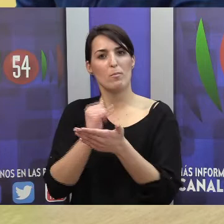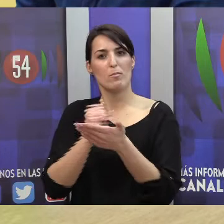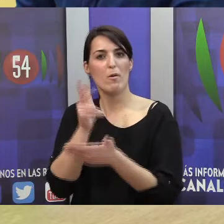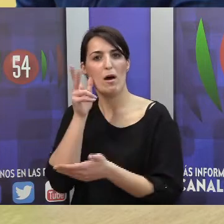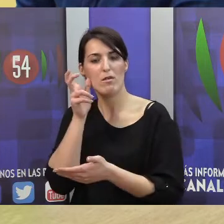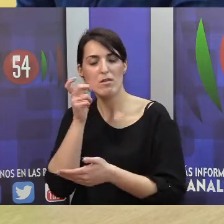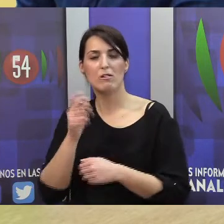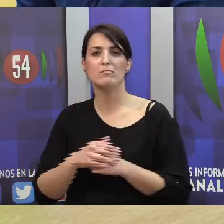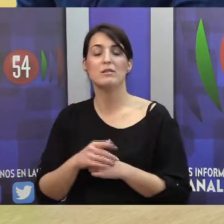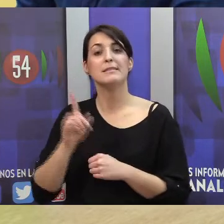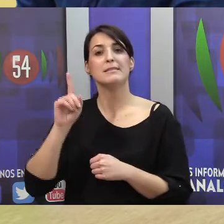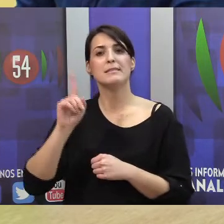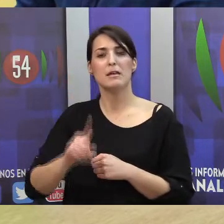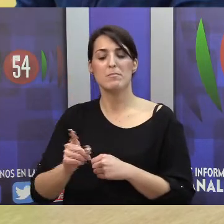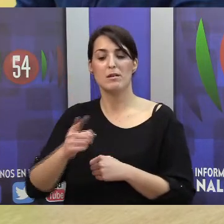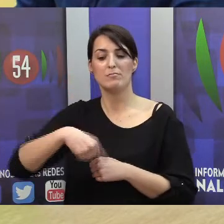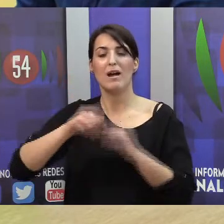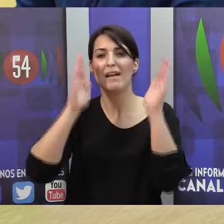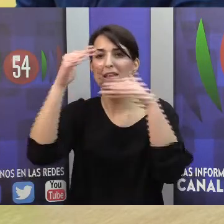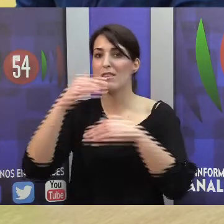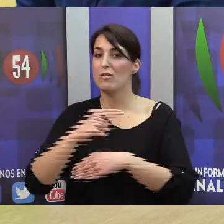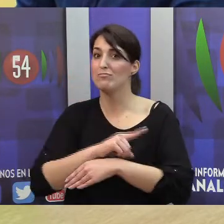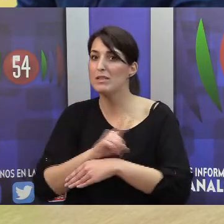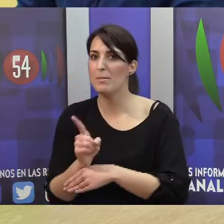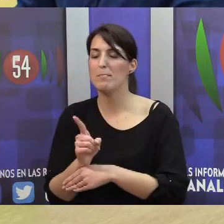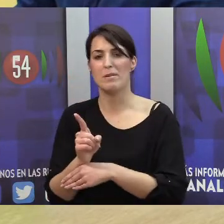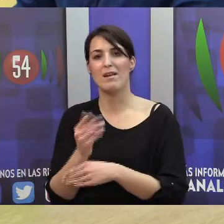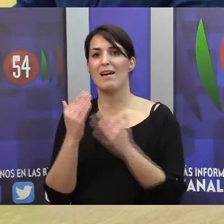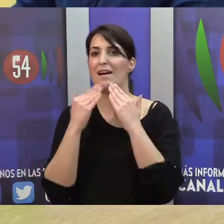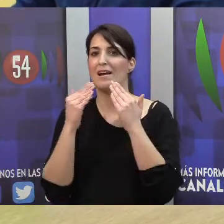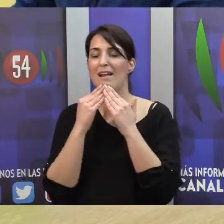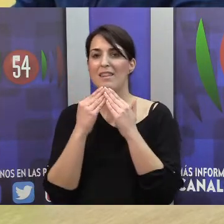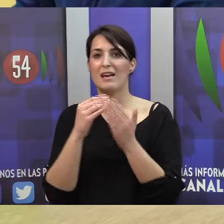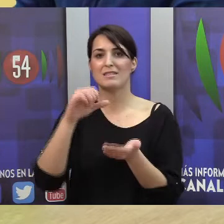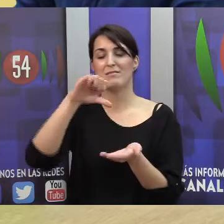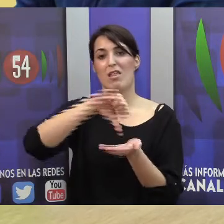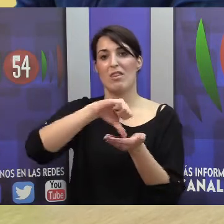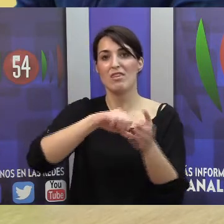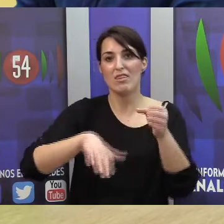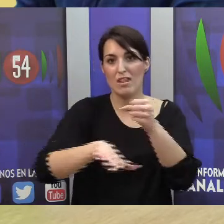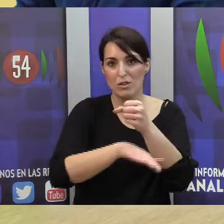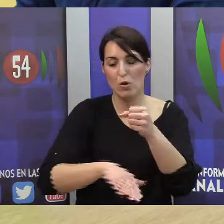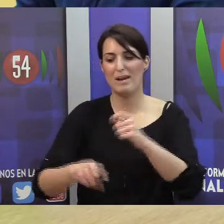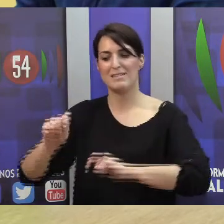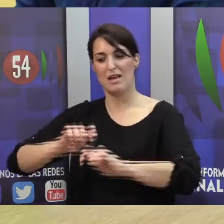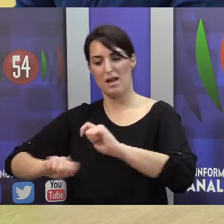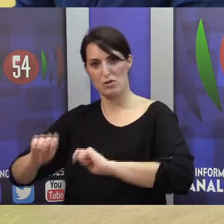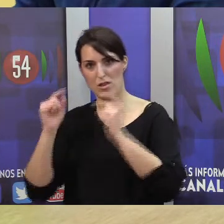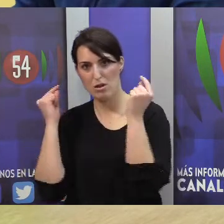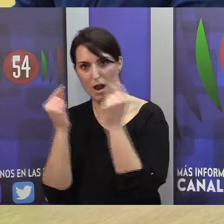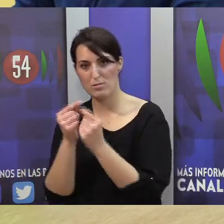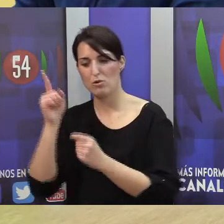tenemos una atención temprana a través de los servicios que presta tanto el centro base como la propia asociación, como gabinetes privados,